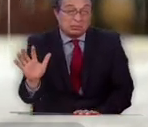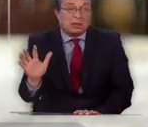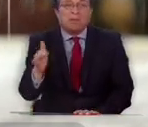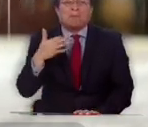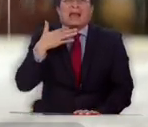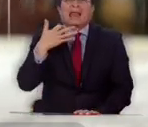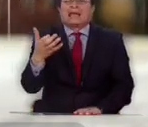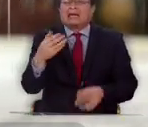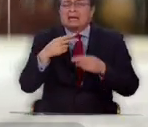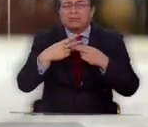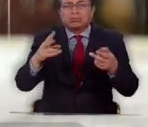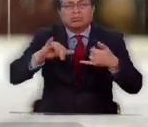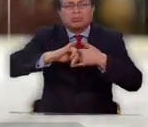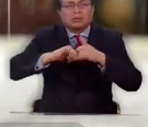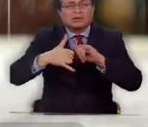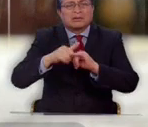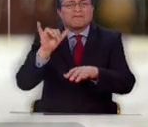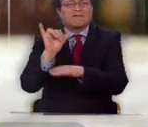hacen eso?